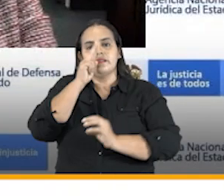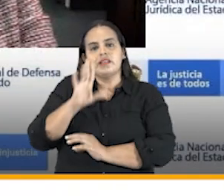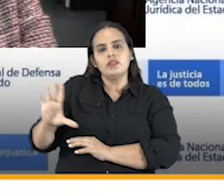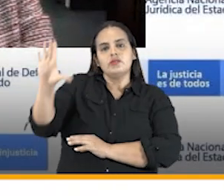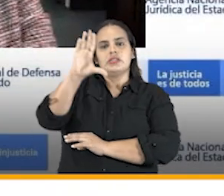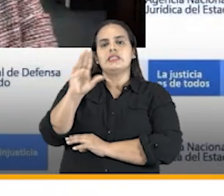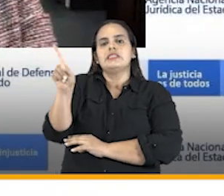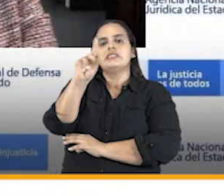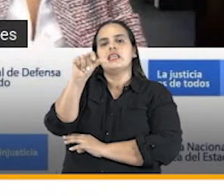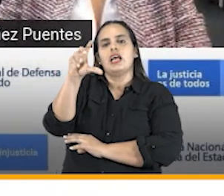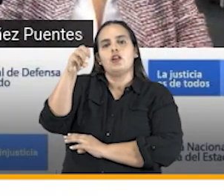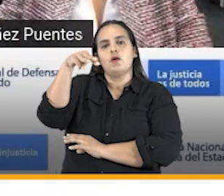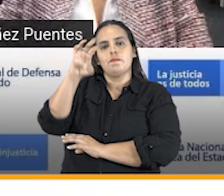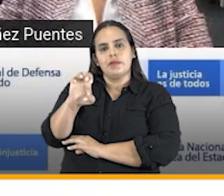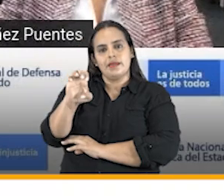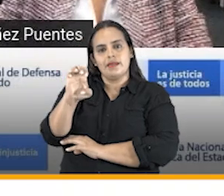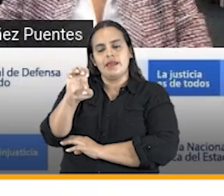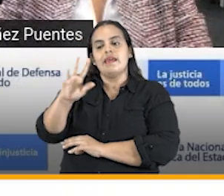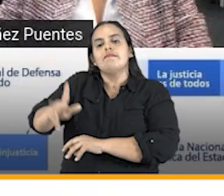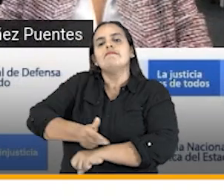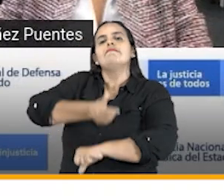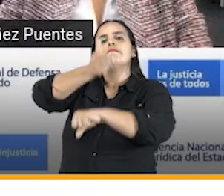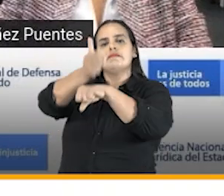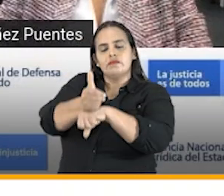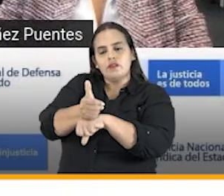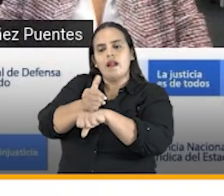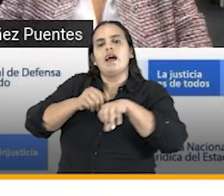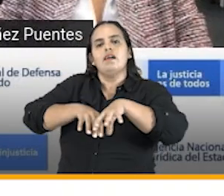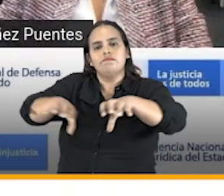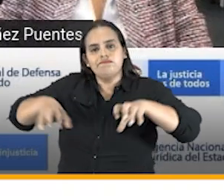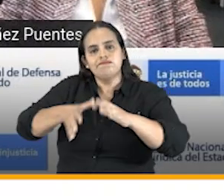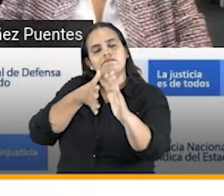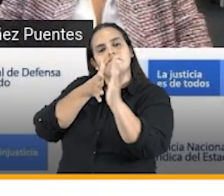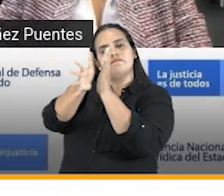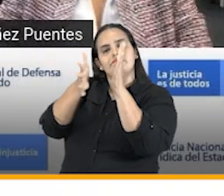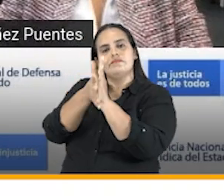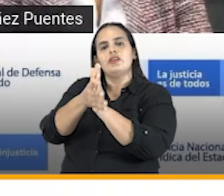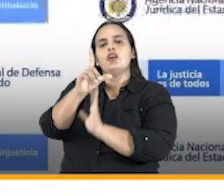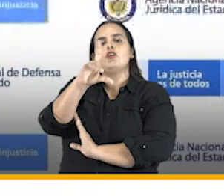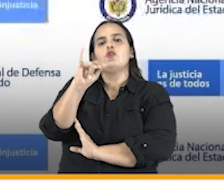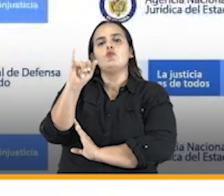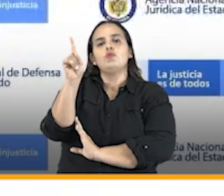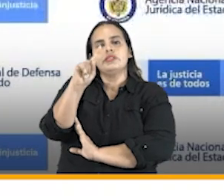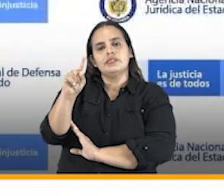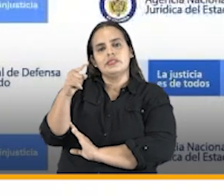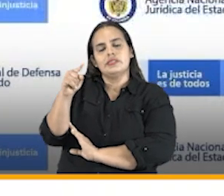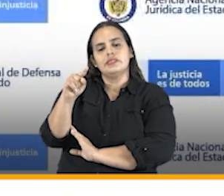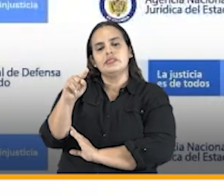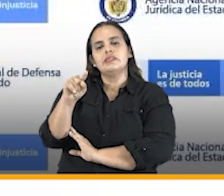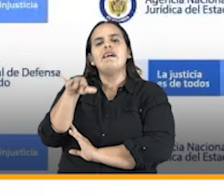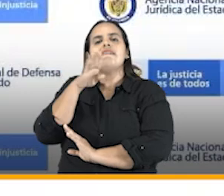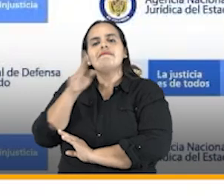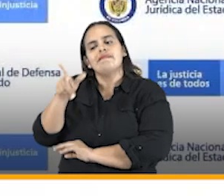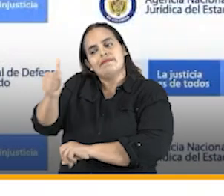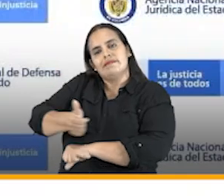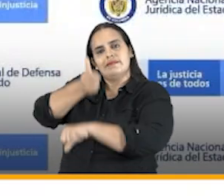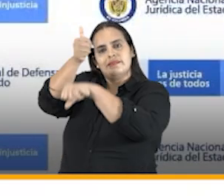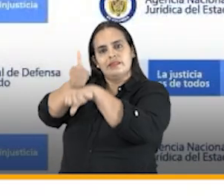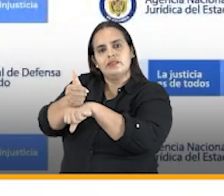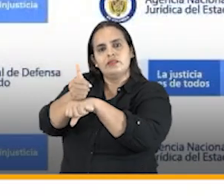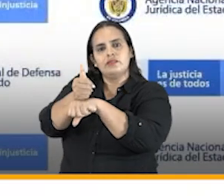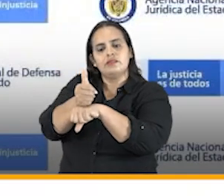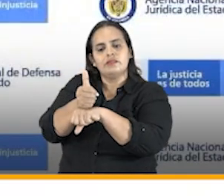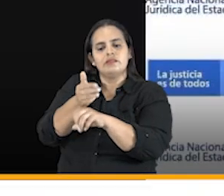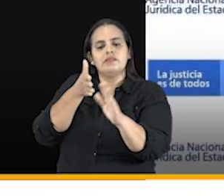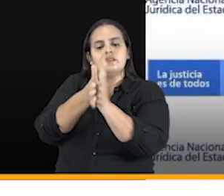Naranjo Luján, directora de Gestión de Información. Luis Jaime Salgar Vega Lara, director de Políticas y Estrategias.